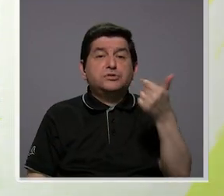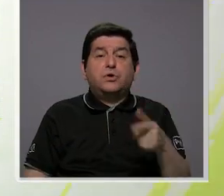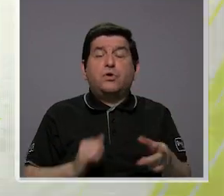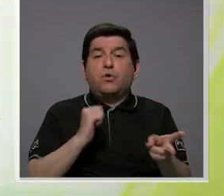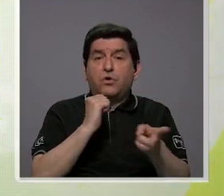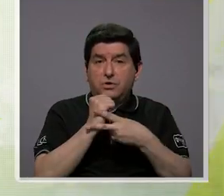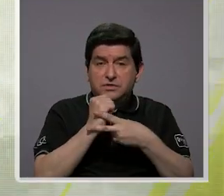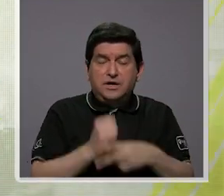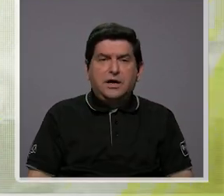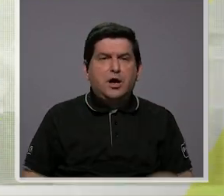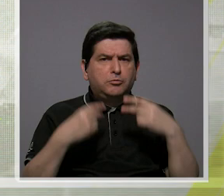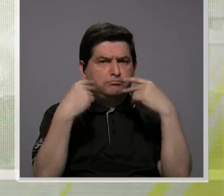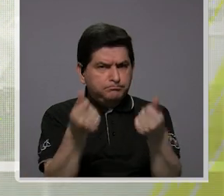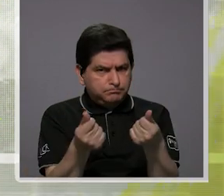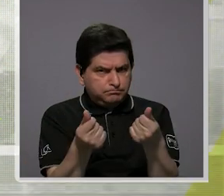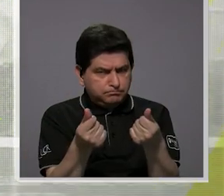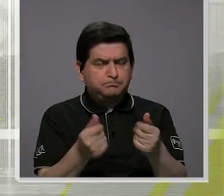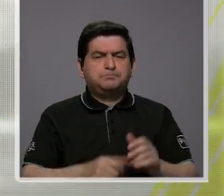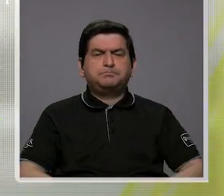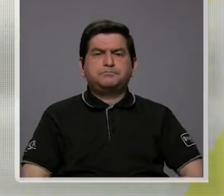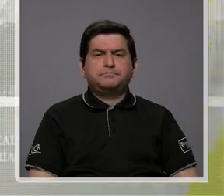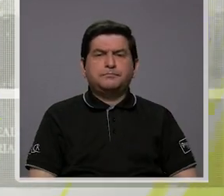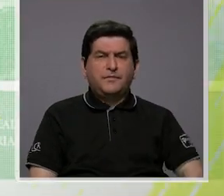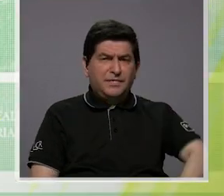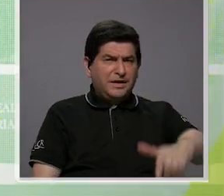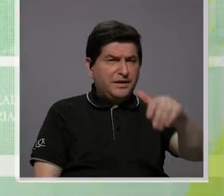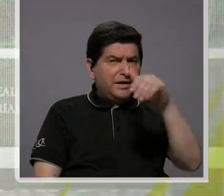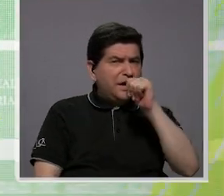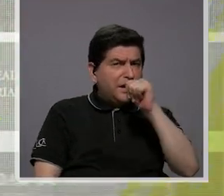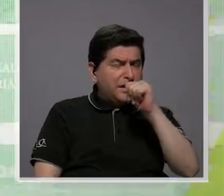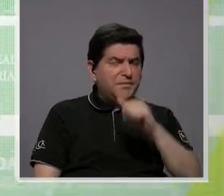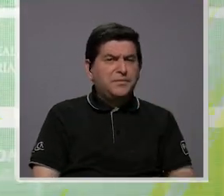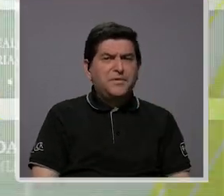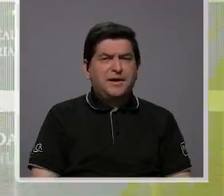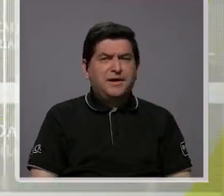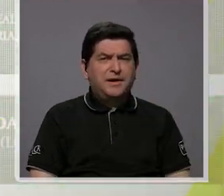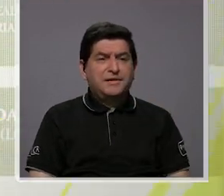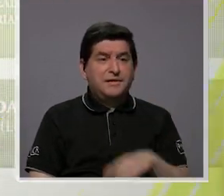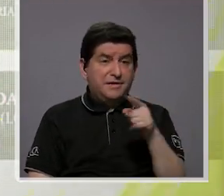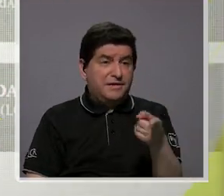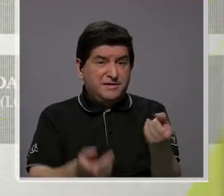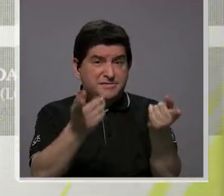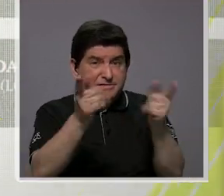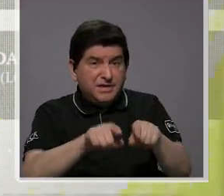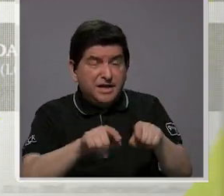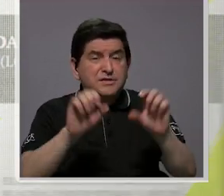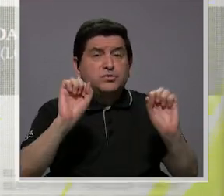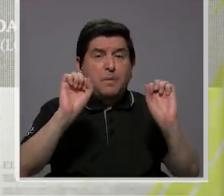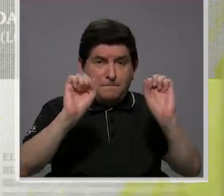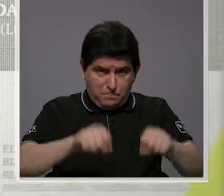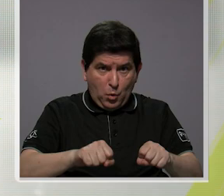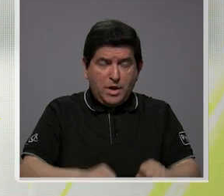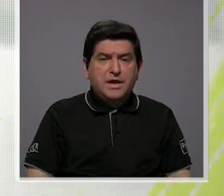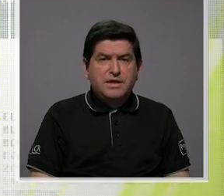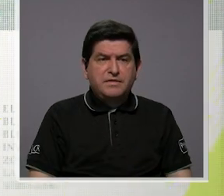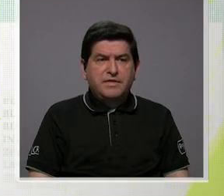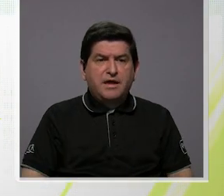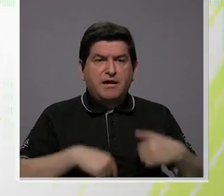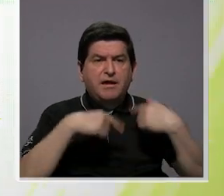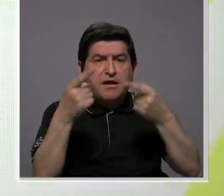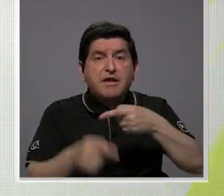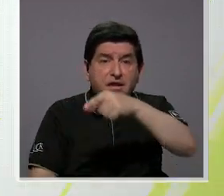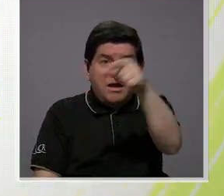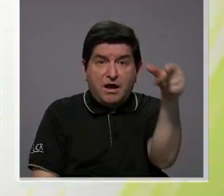otros casos un poquito más rápido y esa agua va a alimentar, puede alimentar ríos,